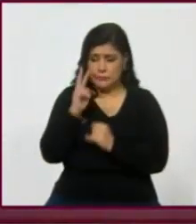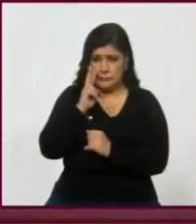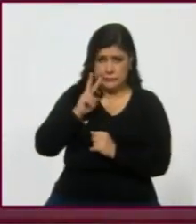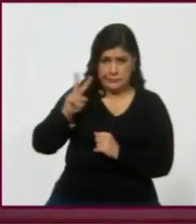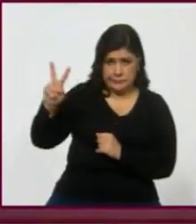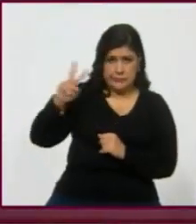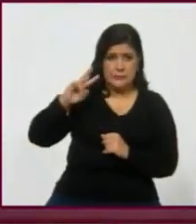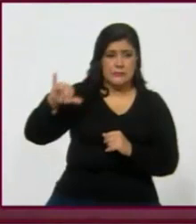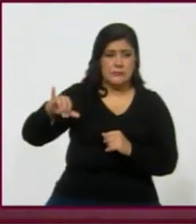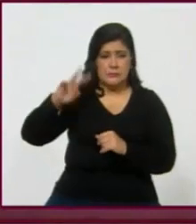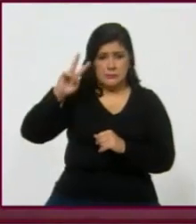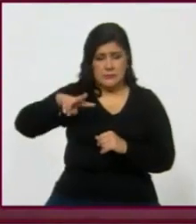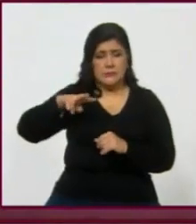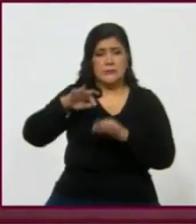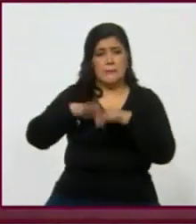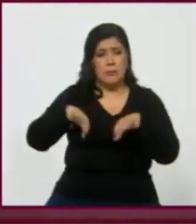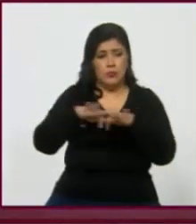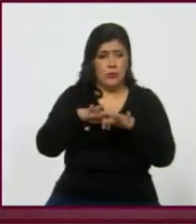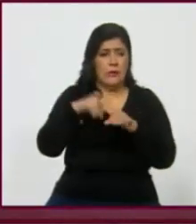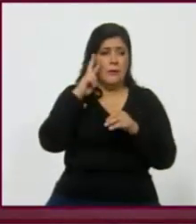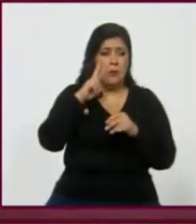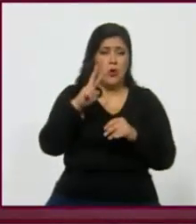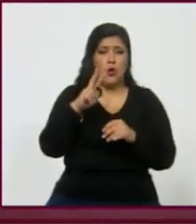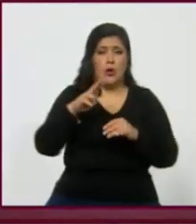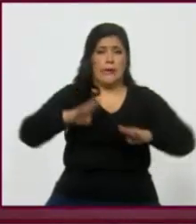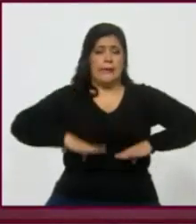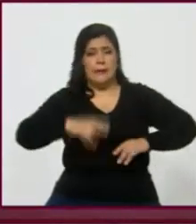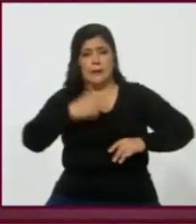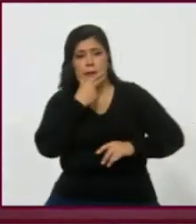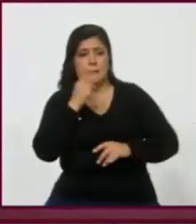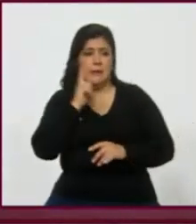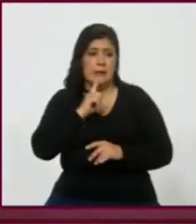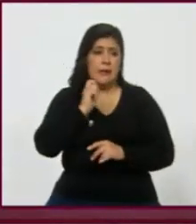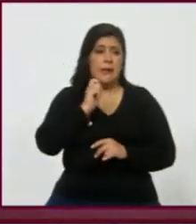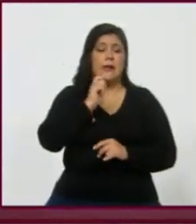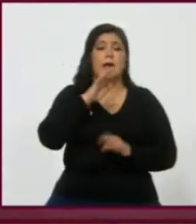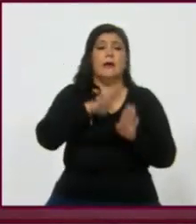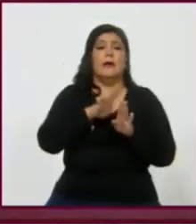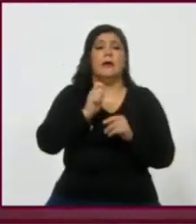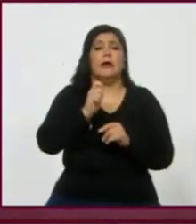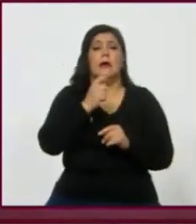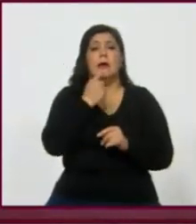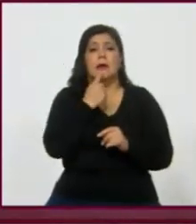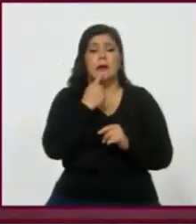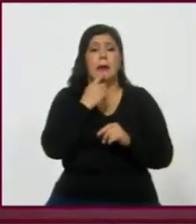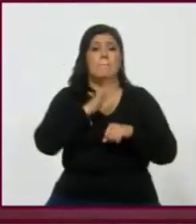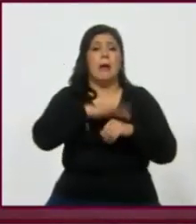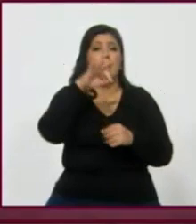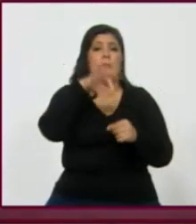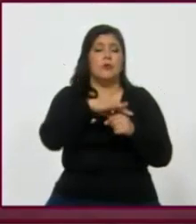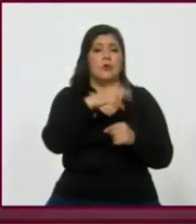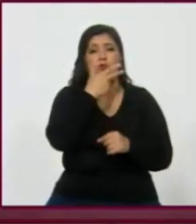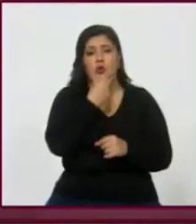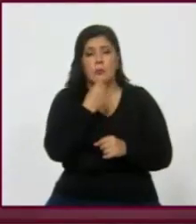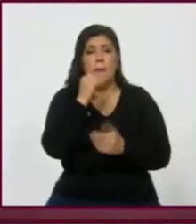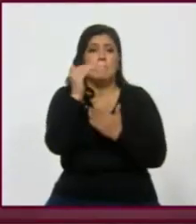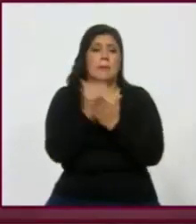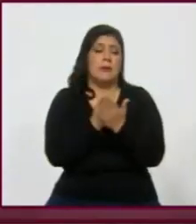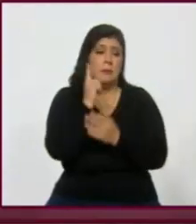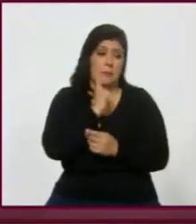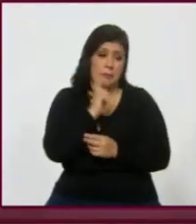género importante. A López Obrador lo votaron mucho más los hombres que las mujeres, ¿no? En el diferencial